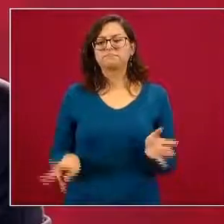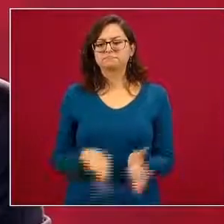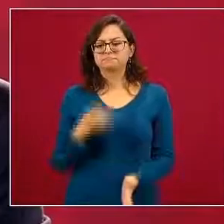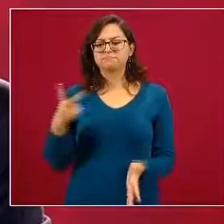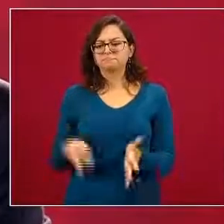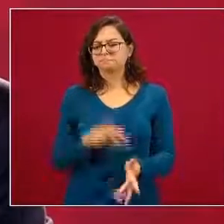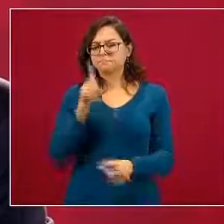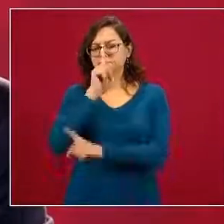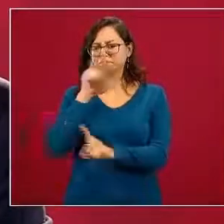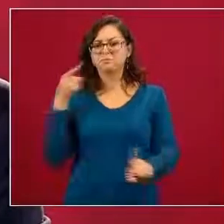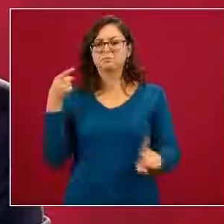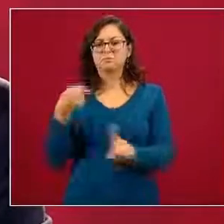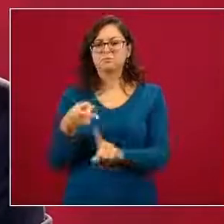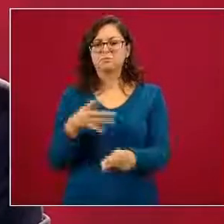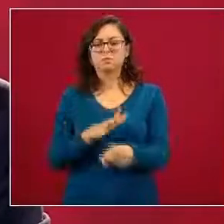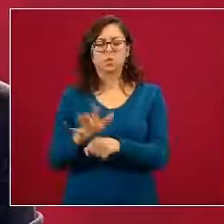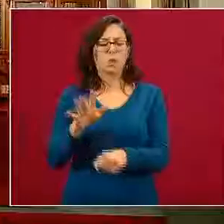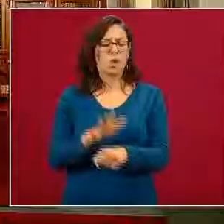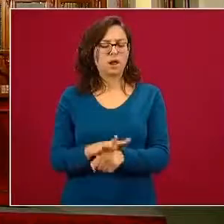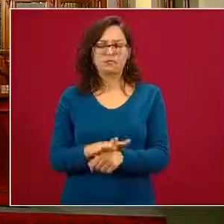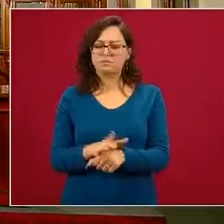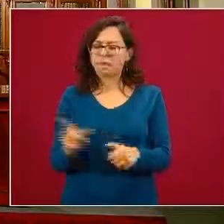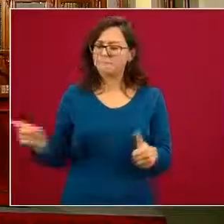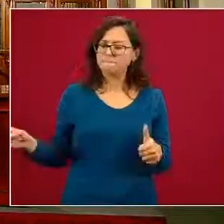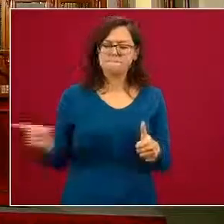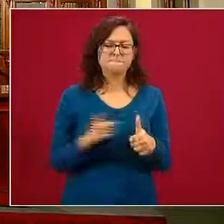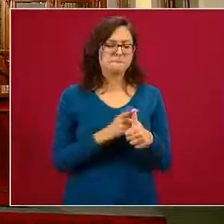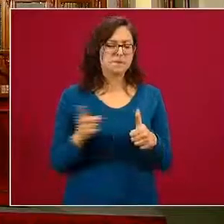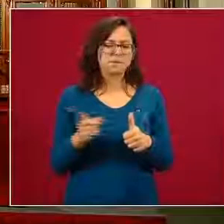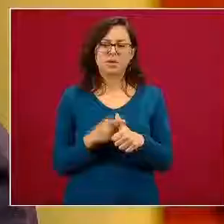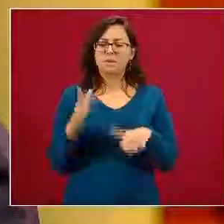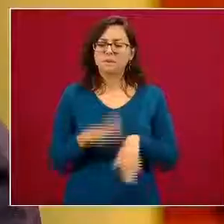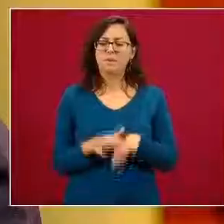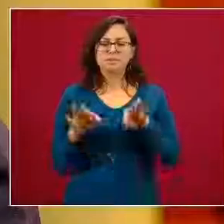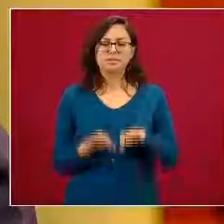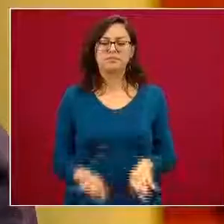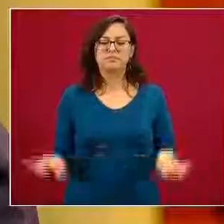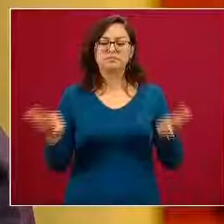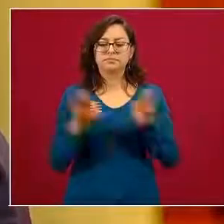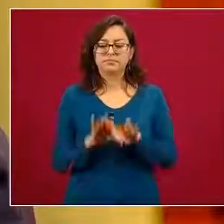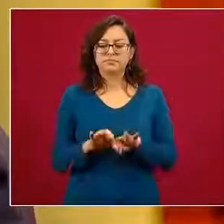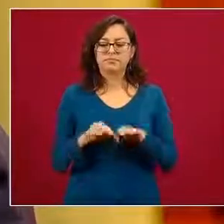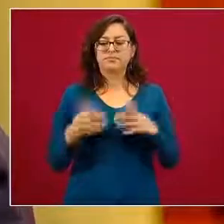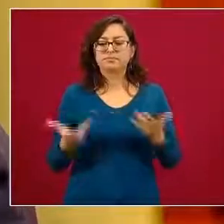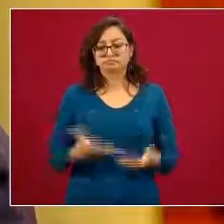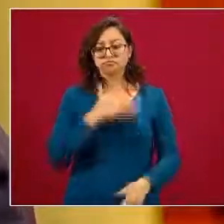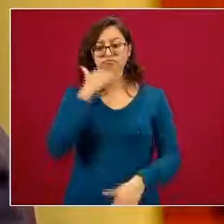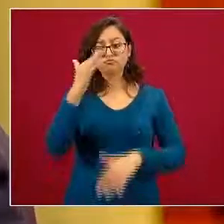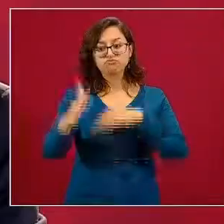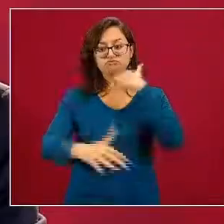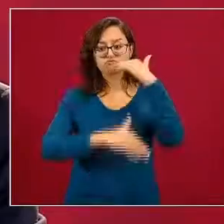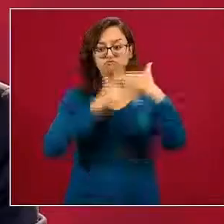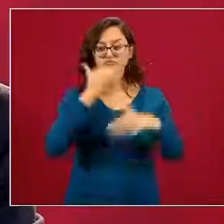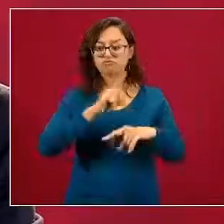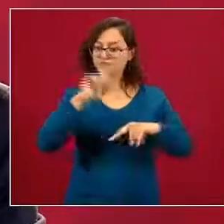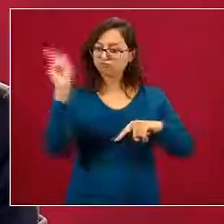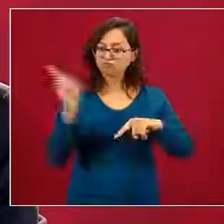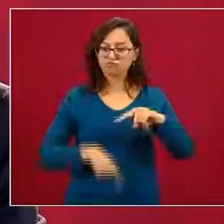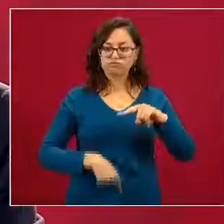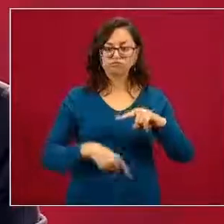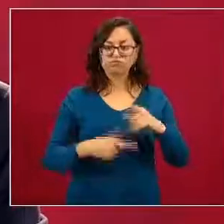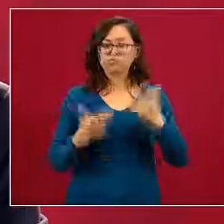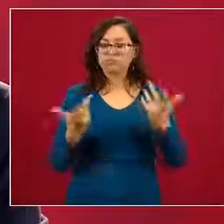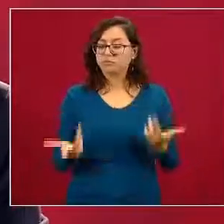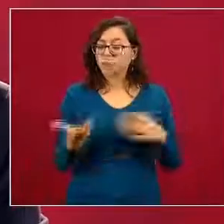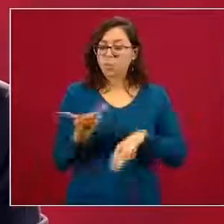son en general el número uno el propósito número uno de este gobierno que es eliminar la corrupción eliminar la